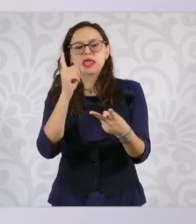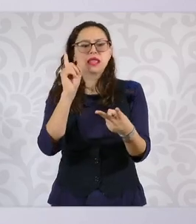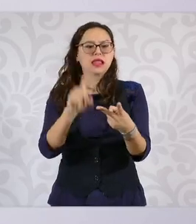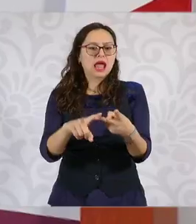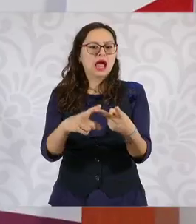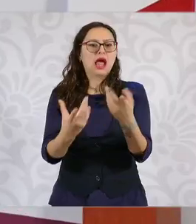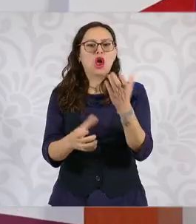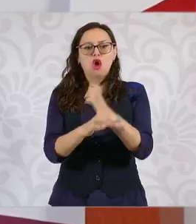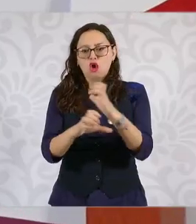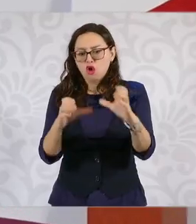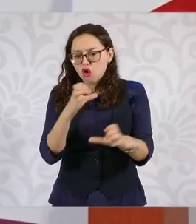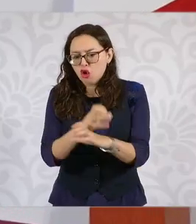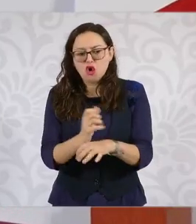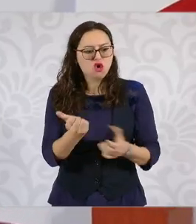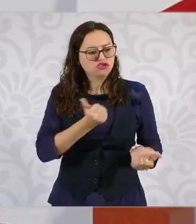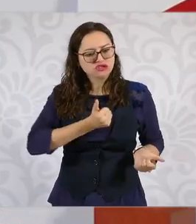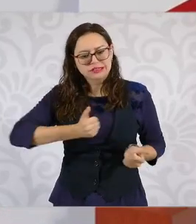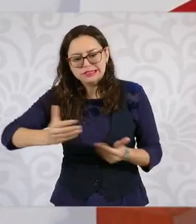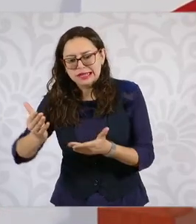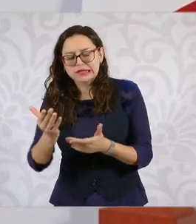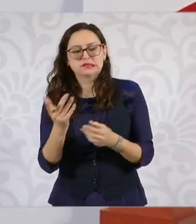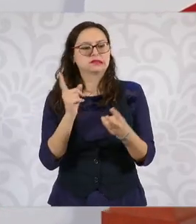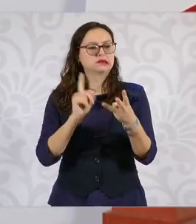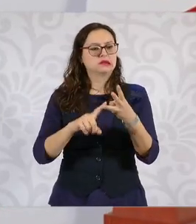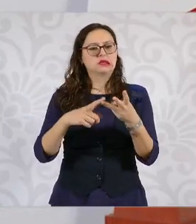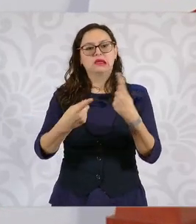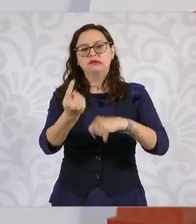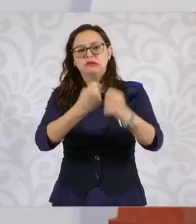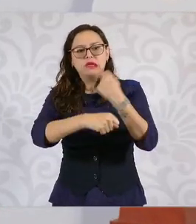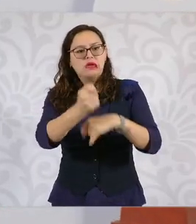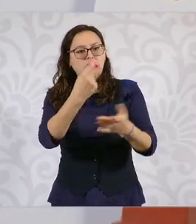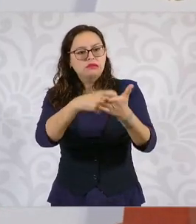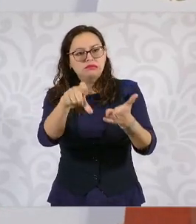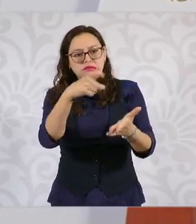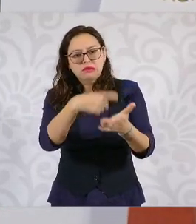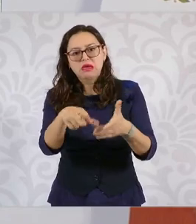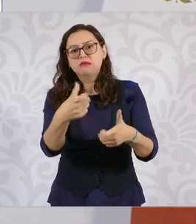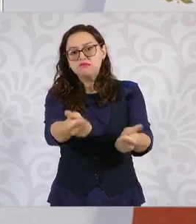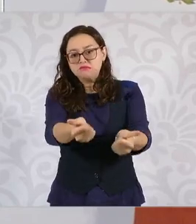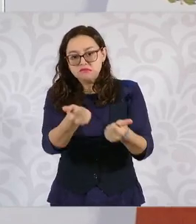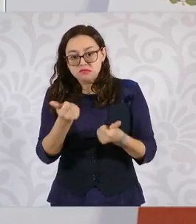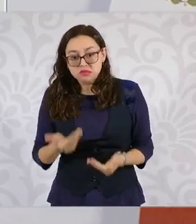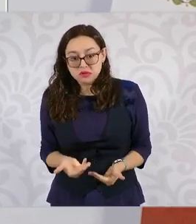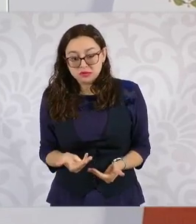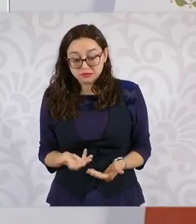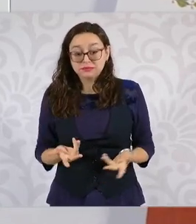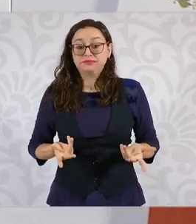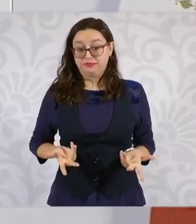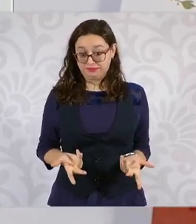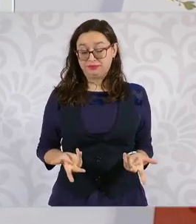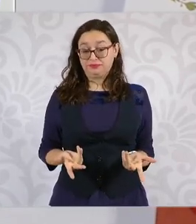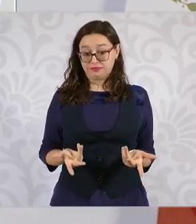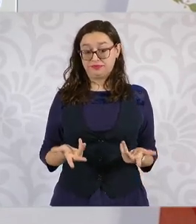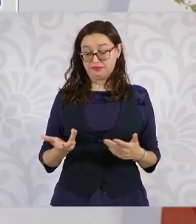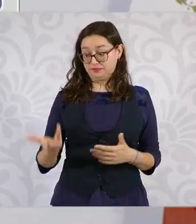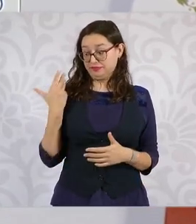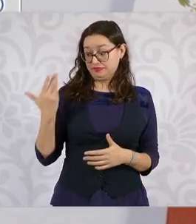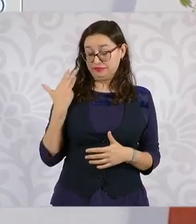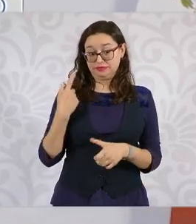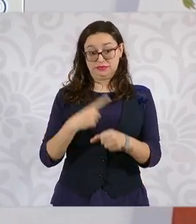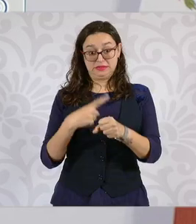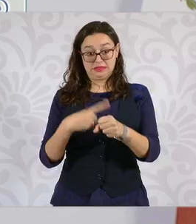llevan productos de alguna tienda. Este trabajo, como todos sabemos, aumentó mucho en la pandemia.